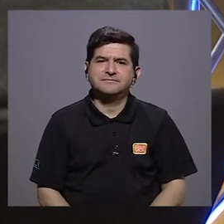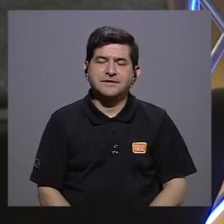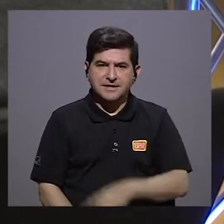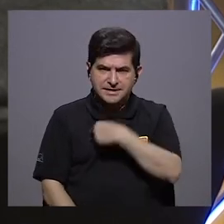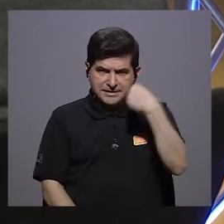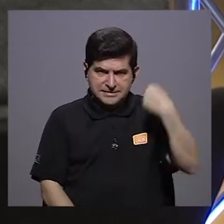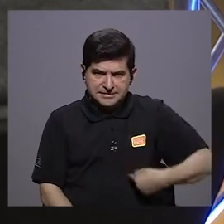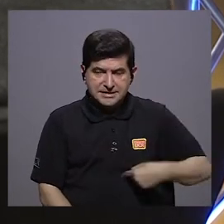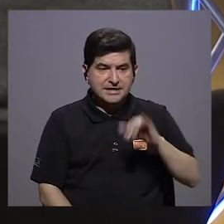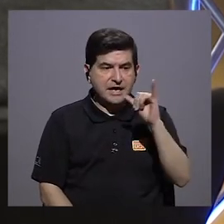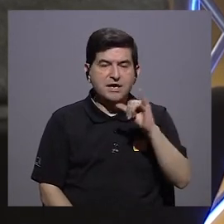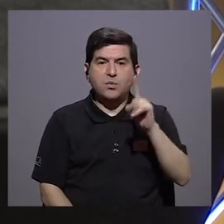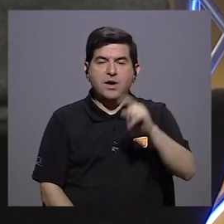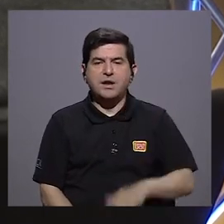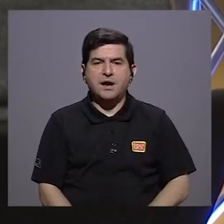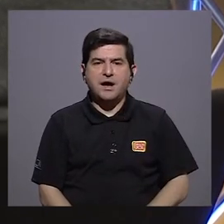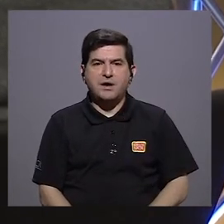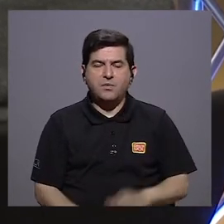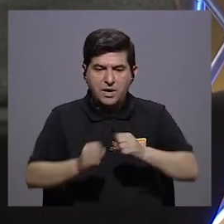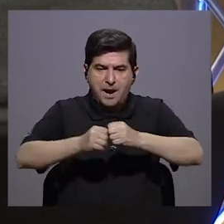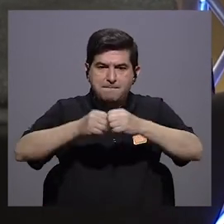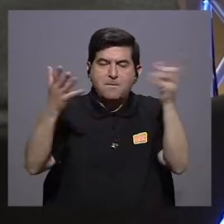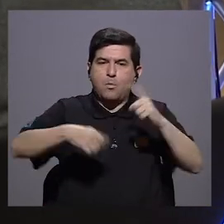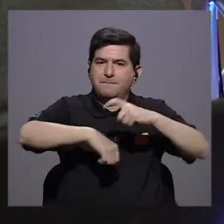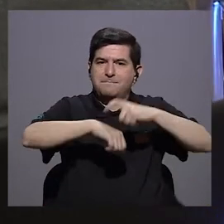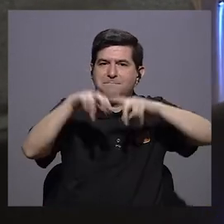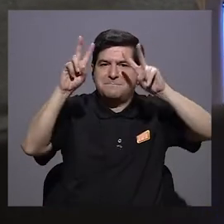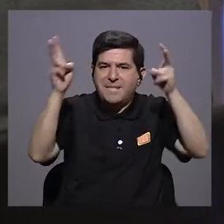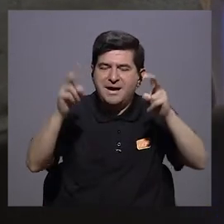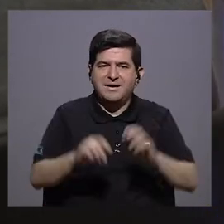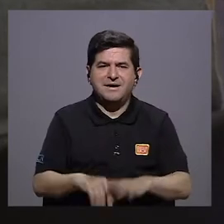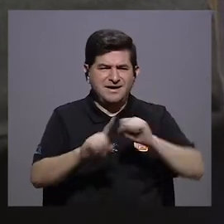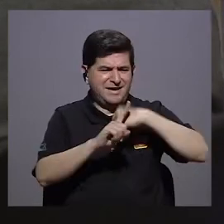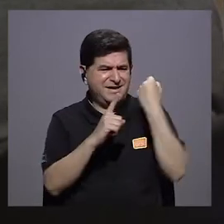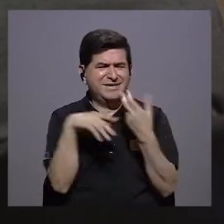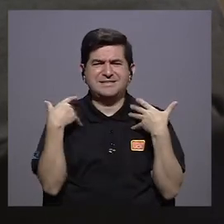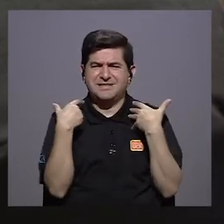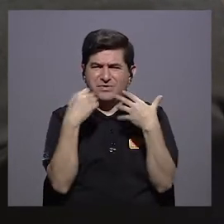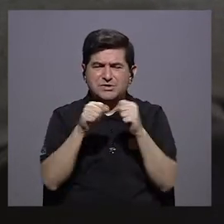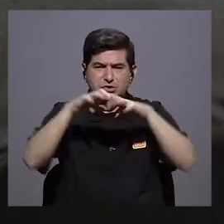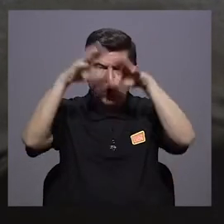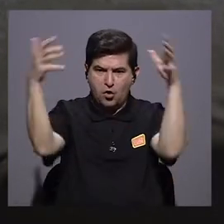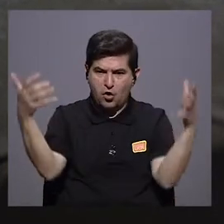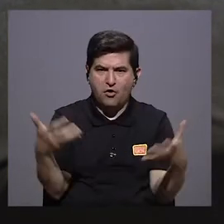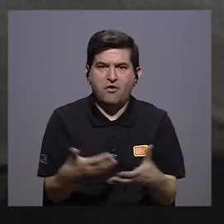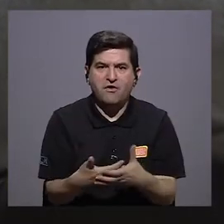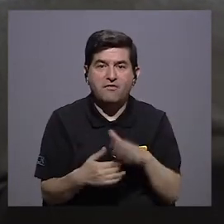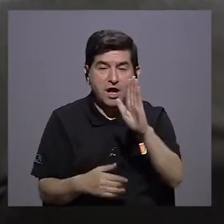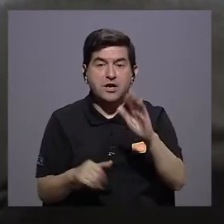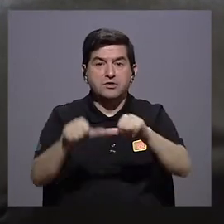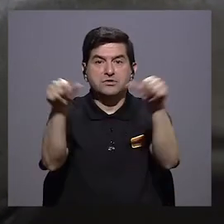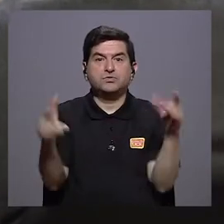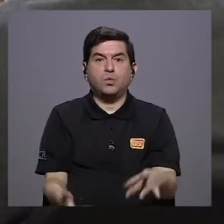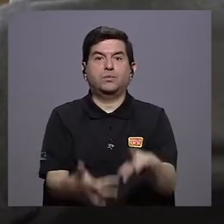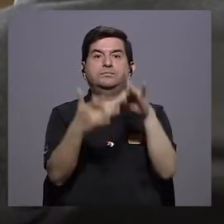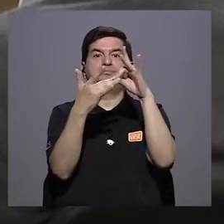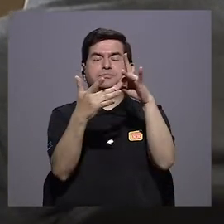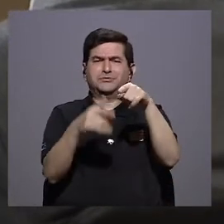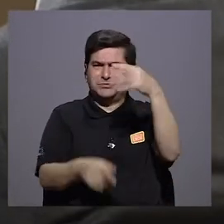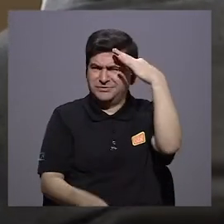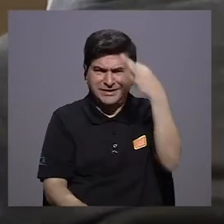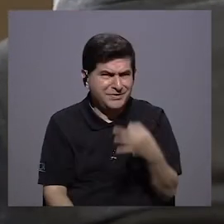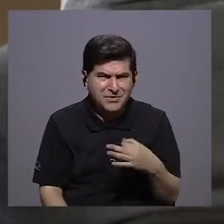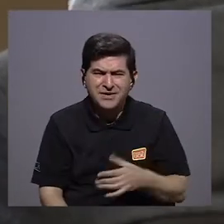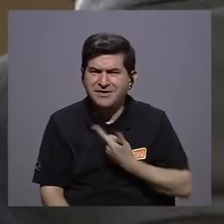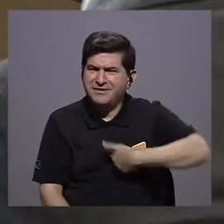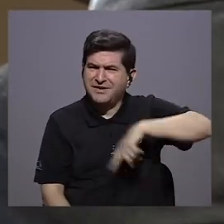China era una bomba de tiempo. A nivel de salubridad global, que es una de sus especialidades, ¿ustedes no creen